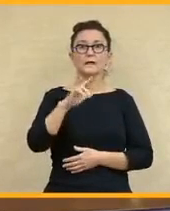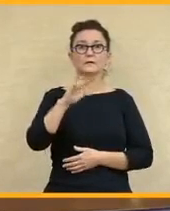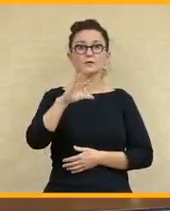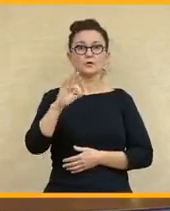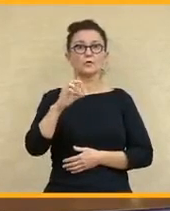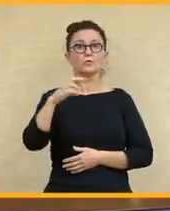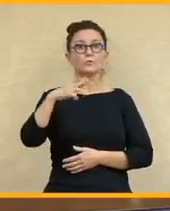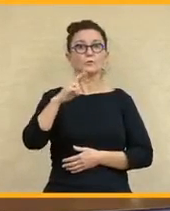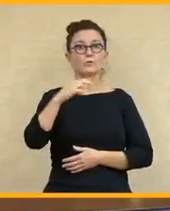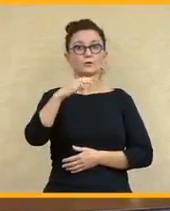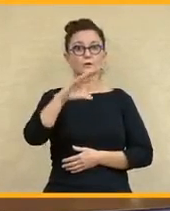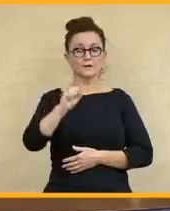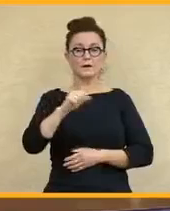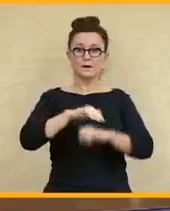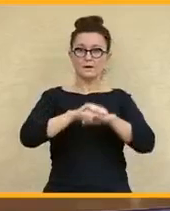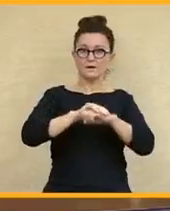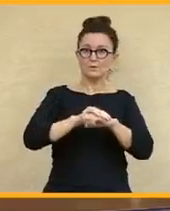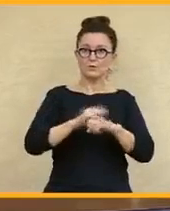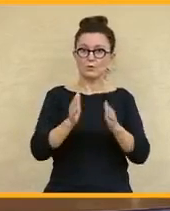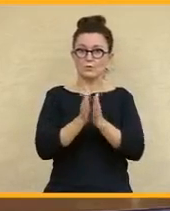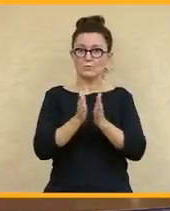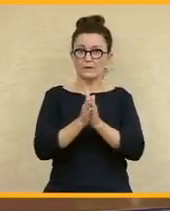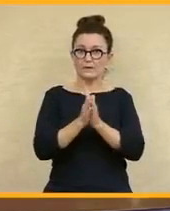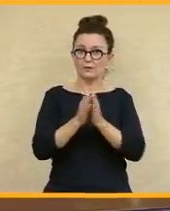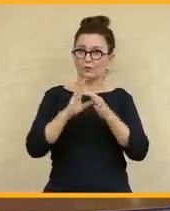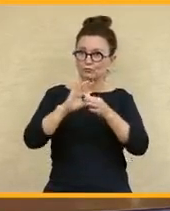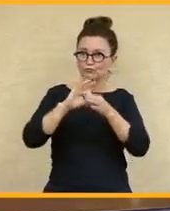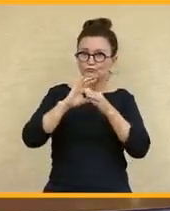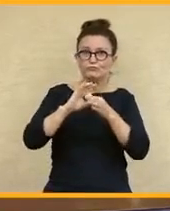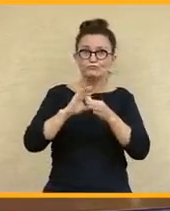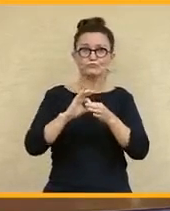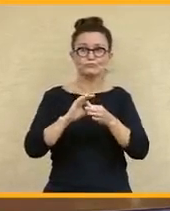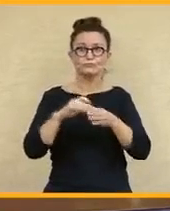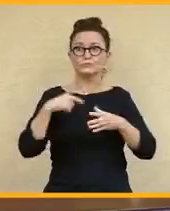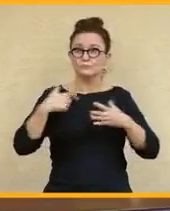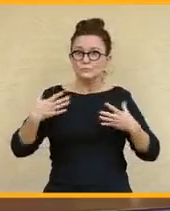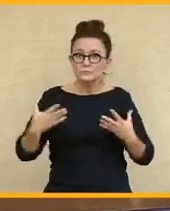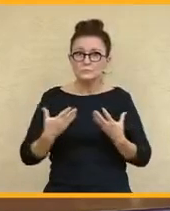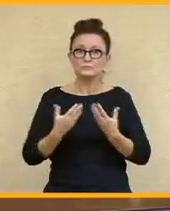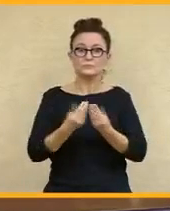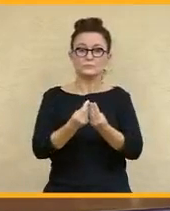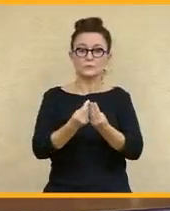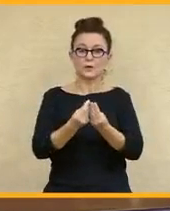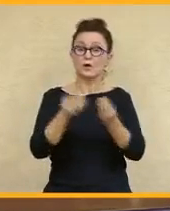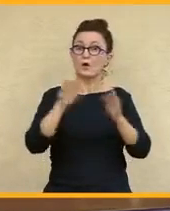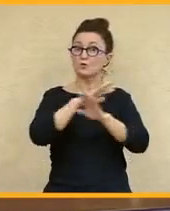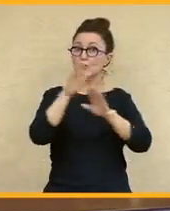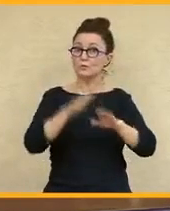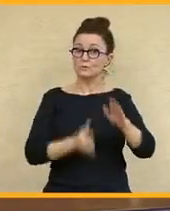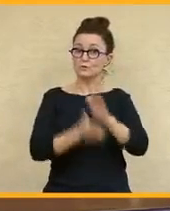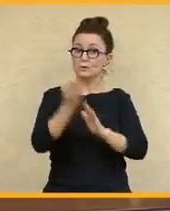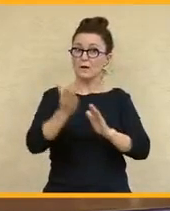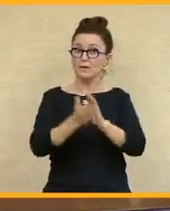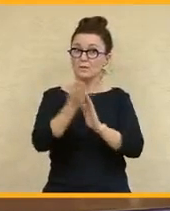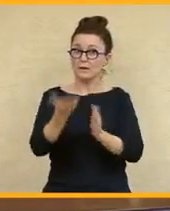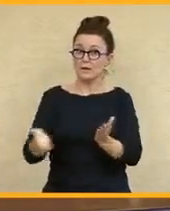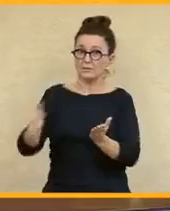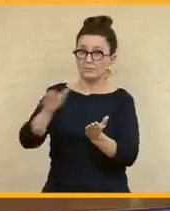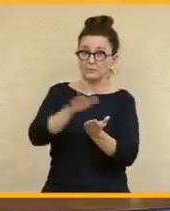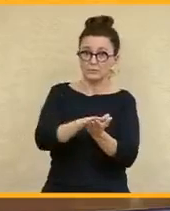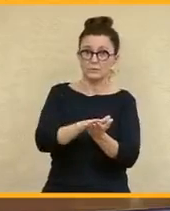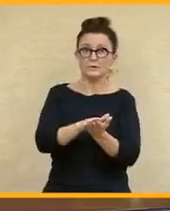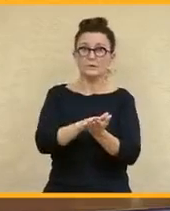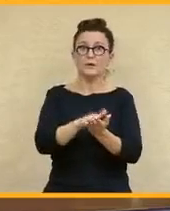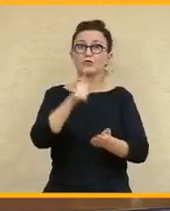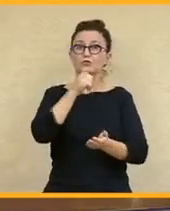amigo y compañero íntimo a quien acompañé en sus últimos momentos de vida en la acera de la calle San Martín. Aún tenía